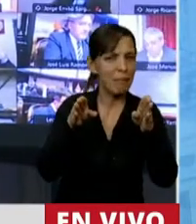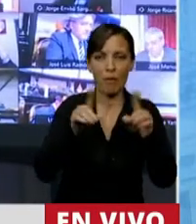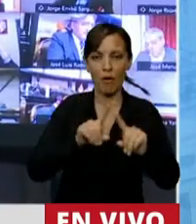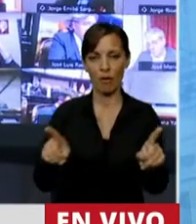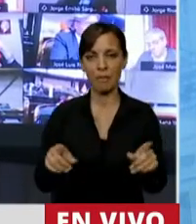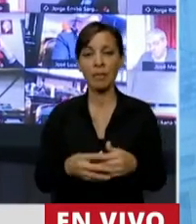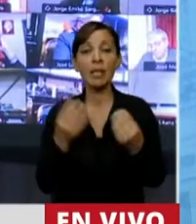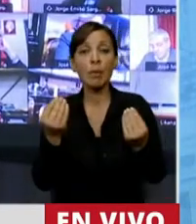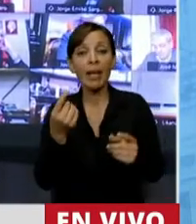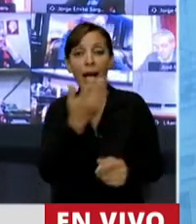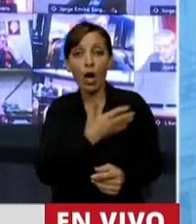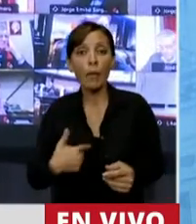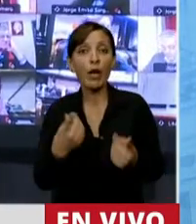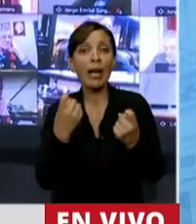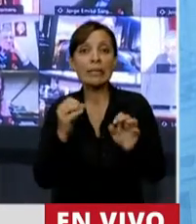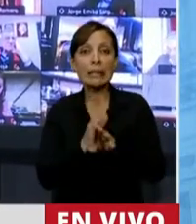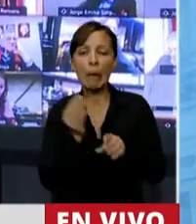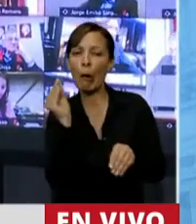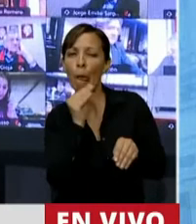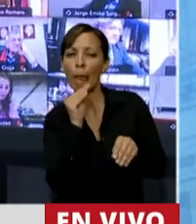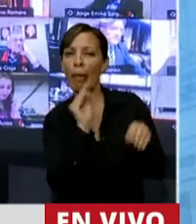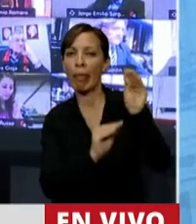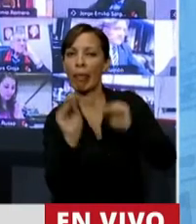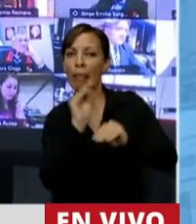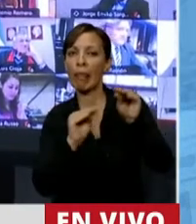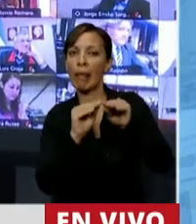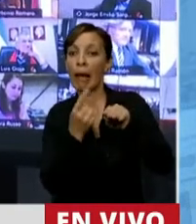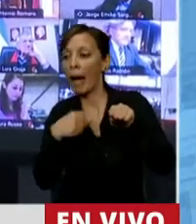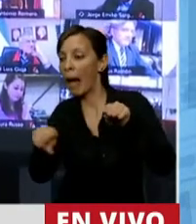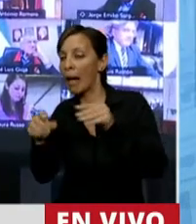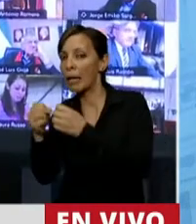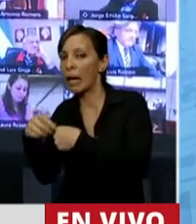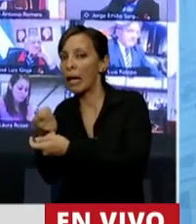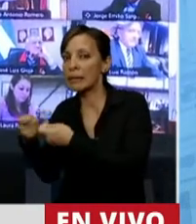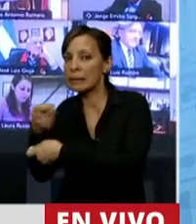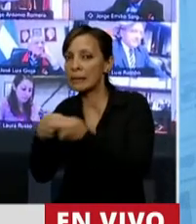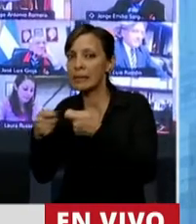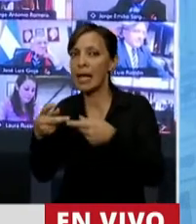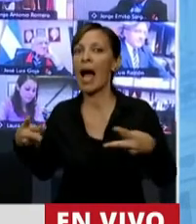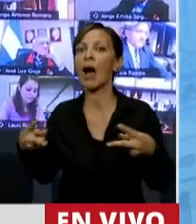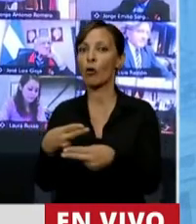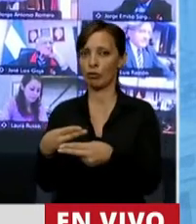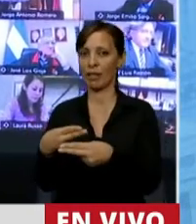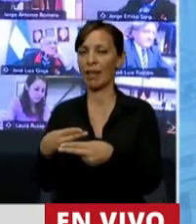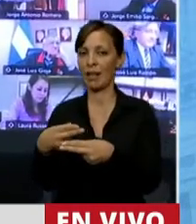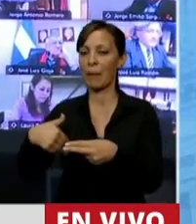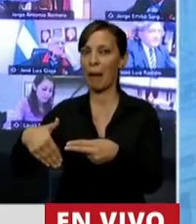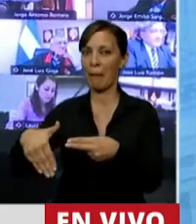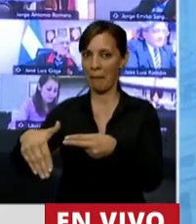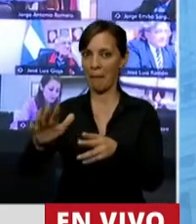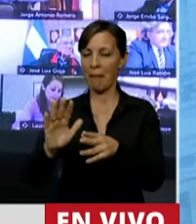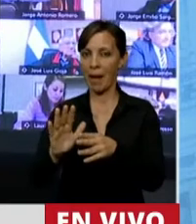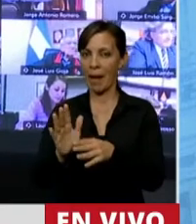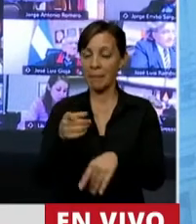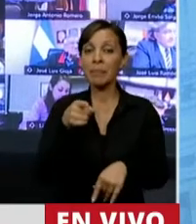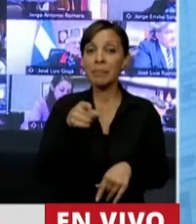lo que en realidad necesita el gobierno es un velo que tape y deje tras bambalina el ajuste que están poniendo en marcha. Y que claramente